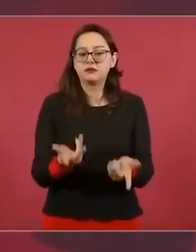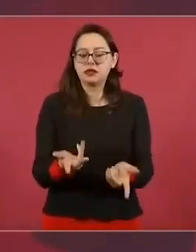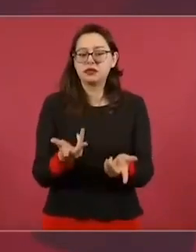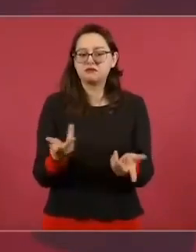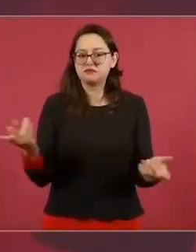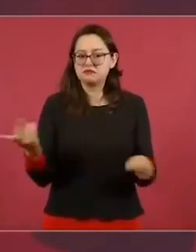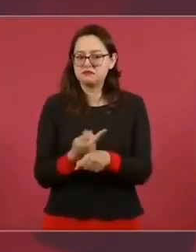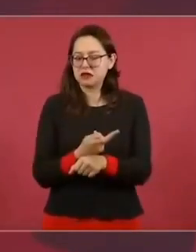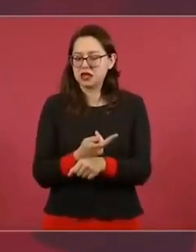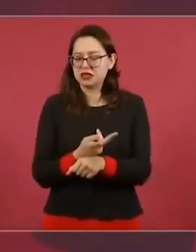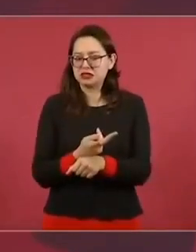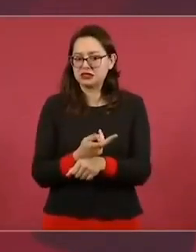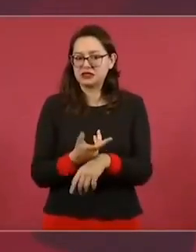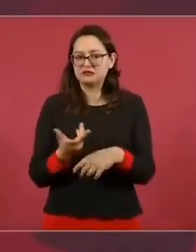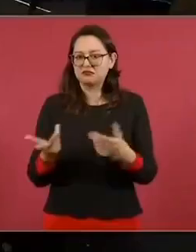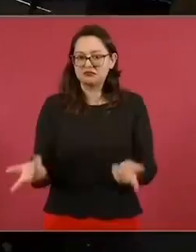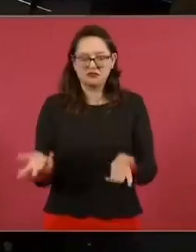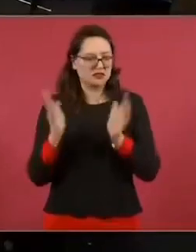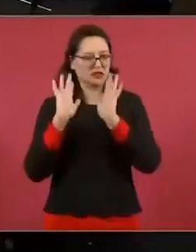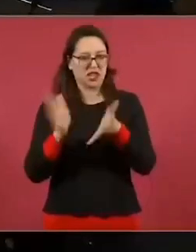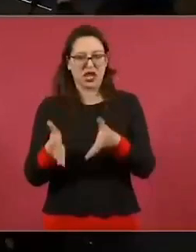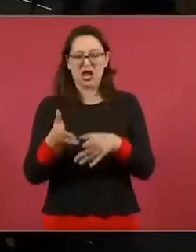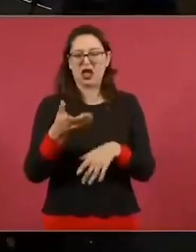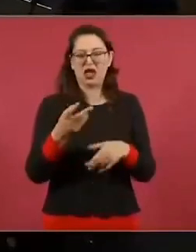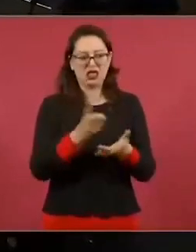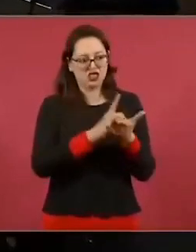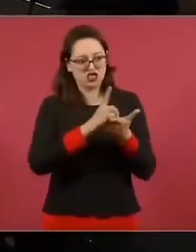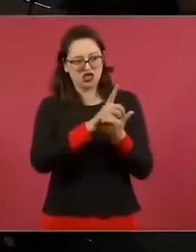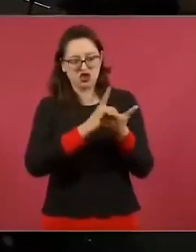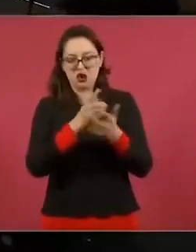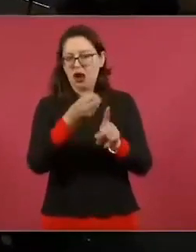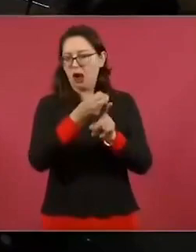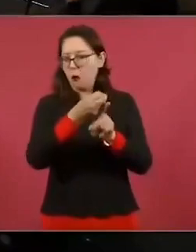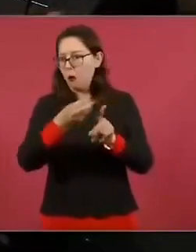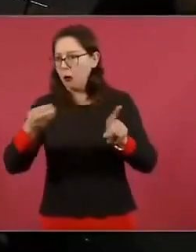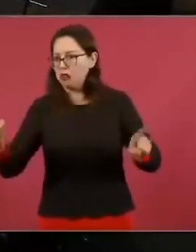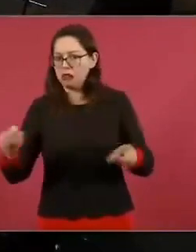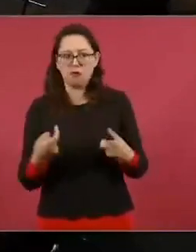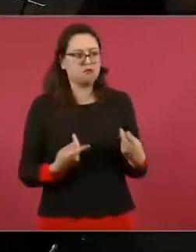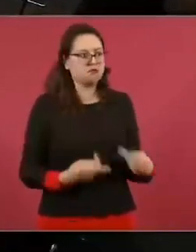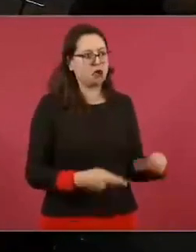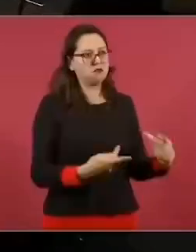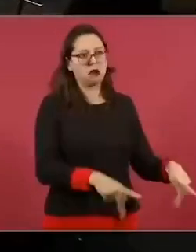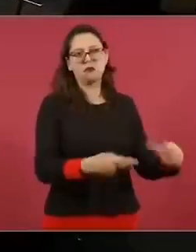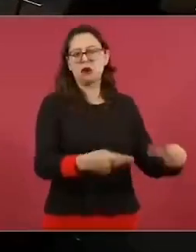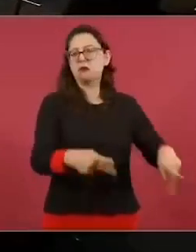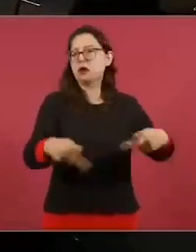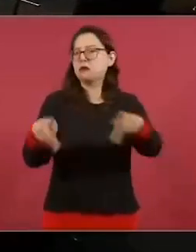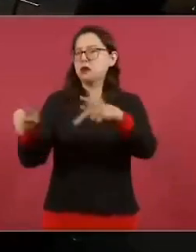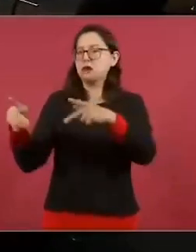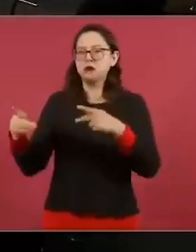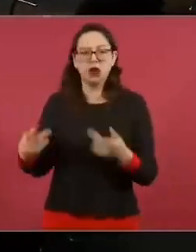comercio de droga, cómo se permitió